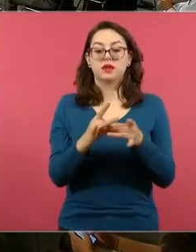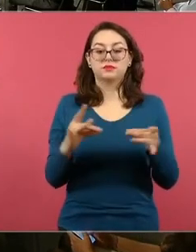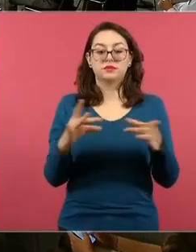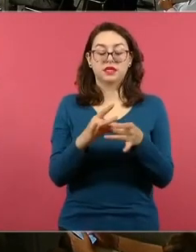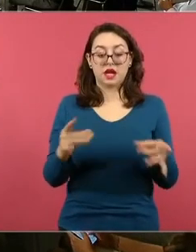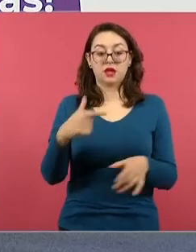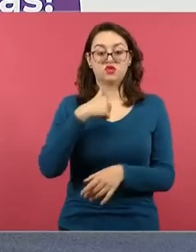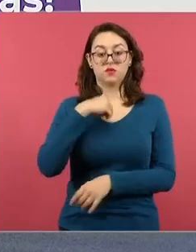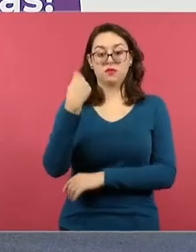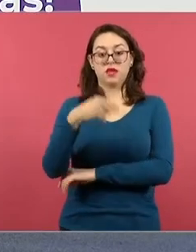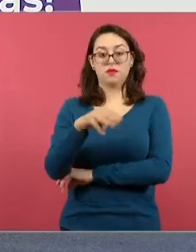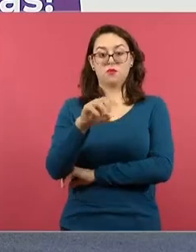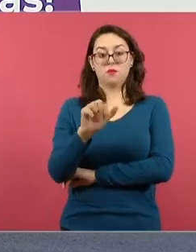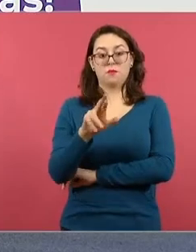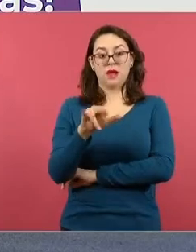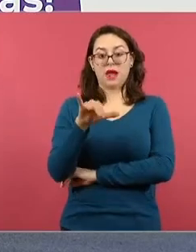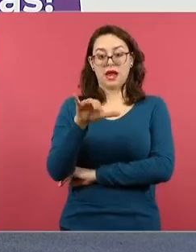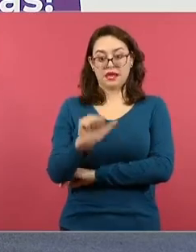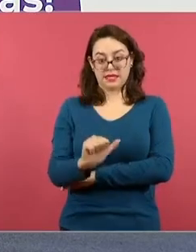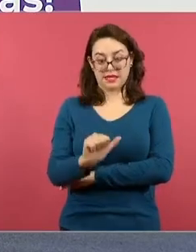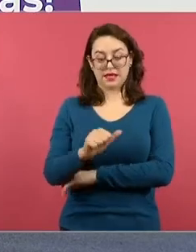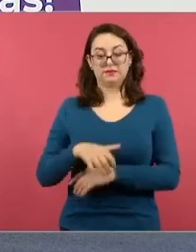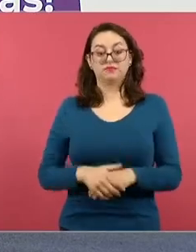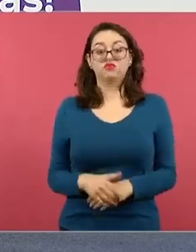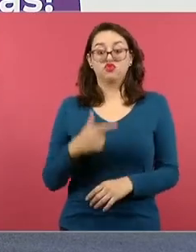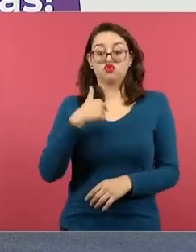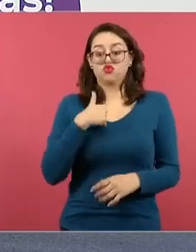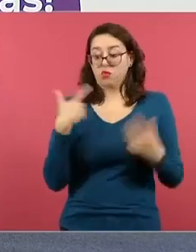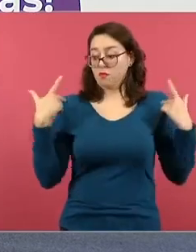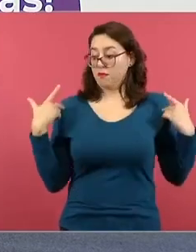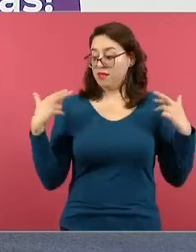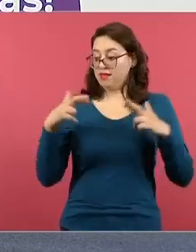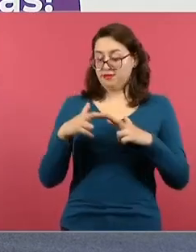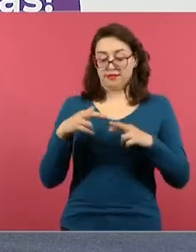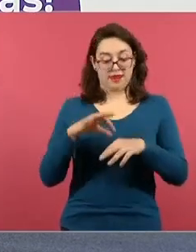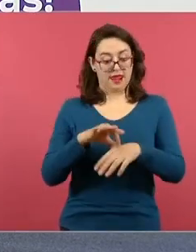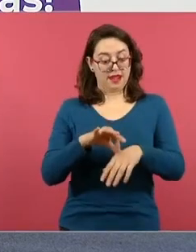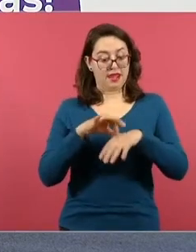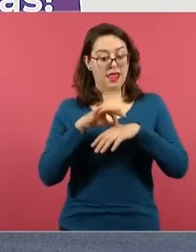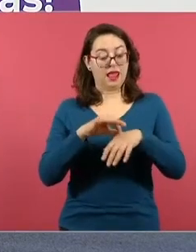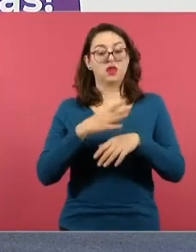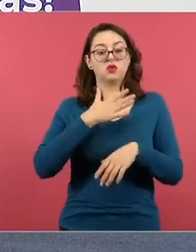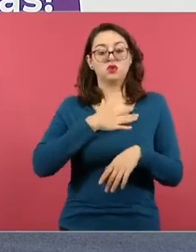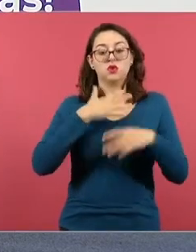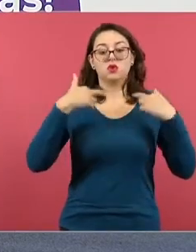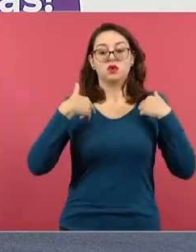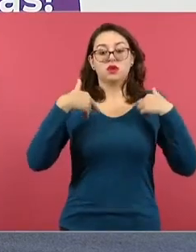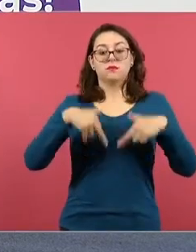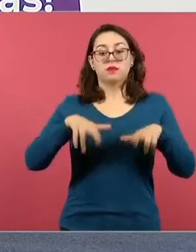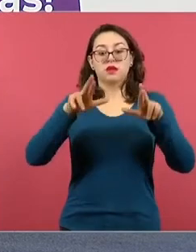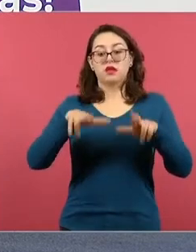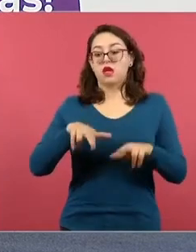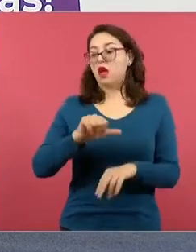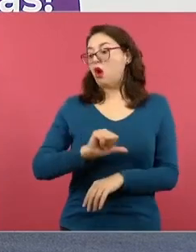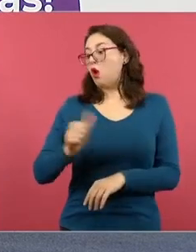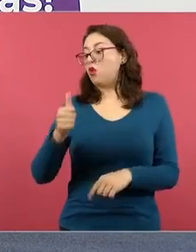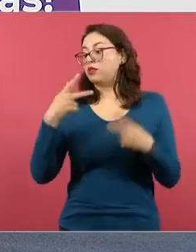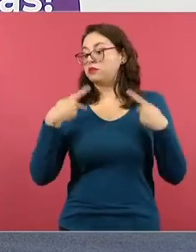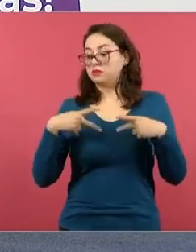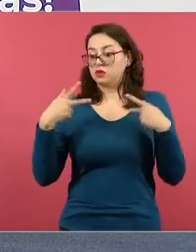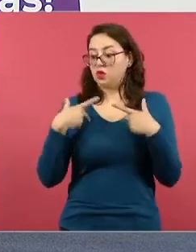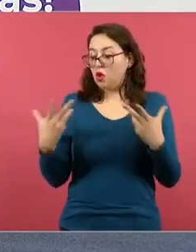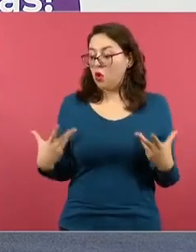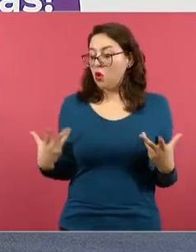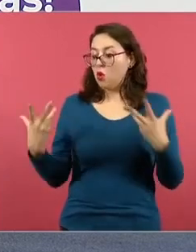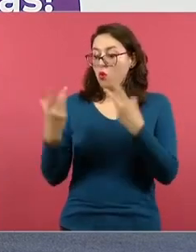como ya se los había repetido, soy una persona real, una persona que está representando a las personas que trabajamos en este